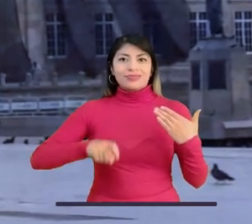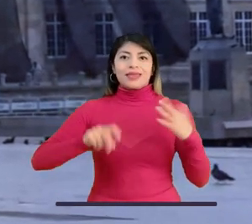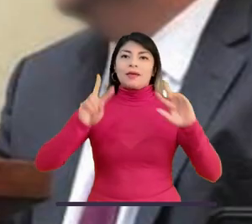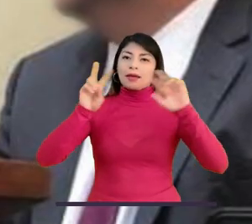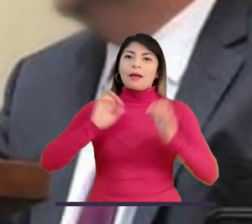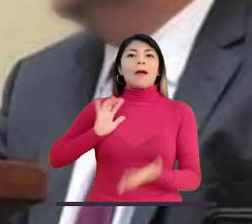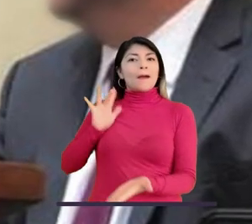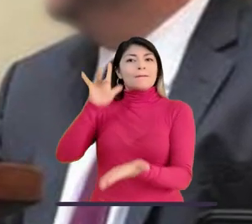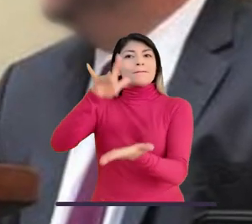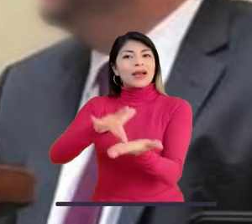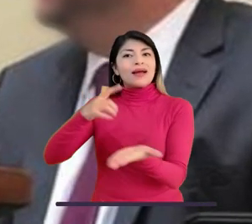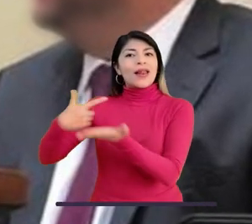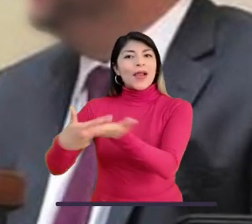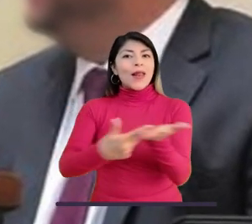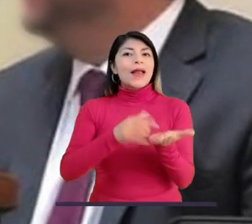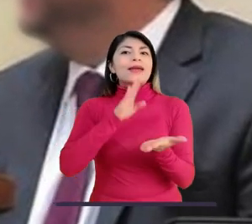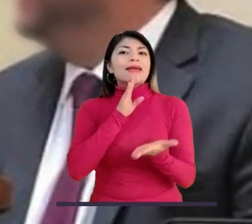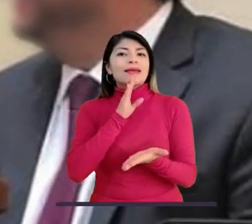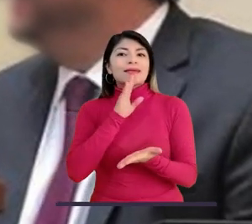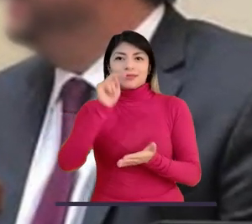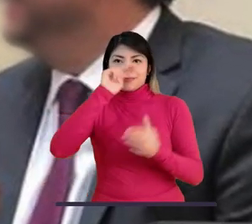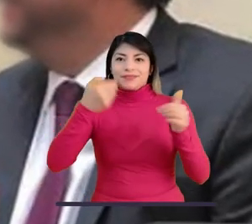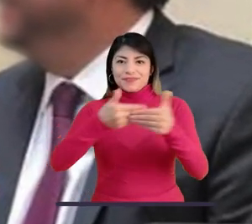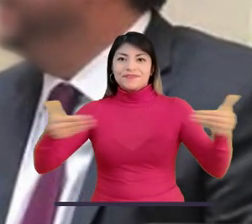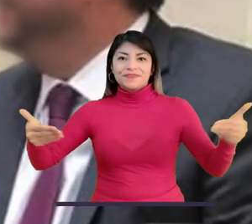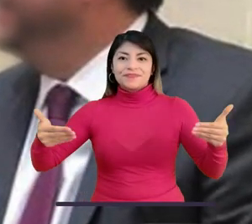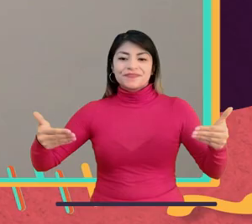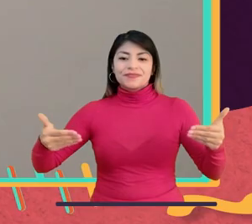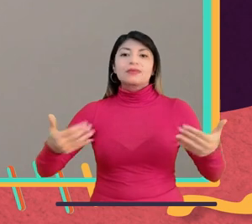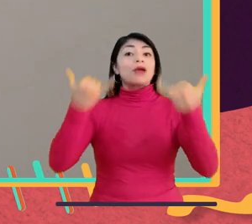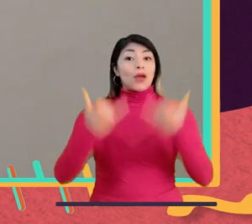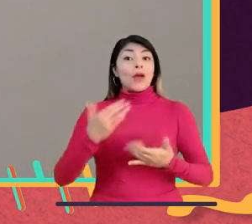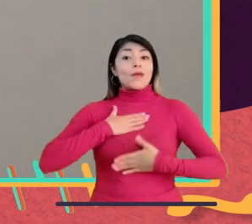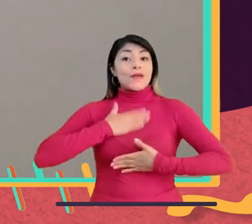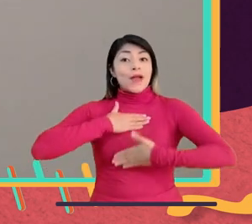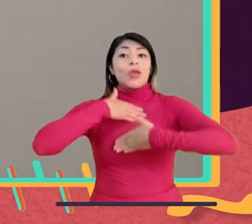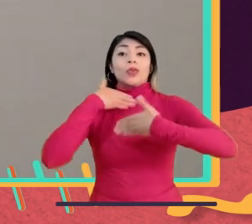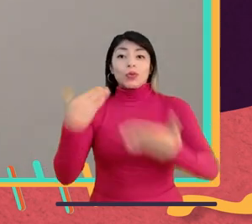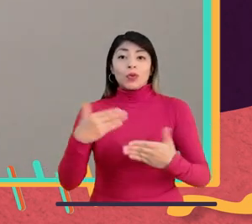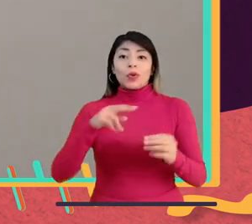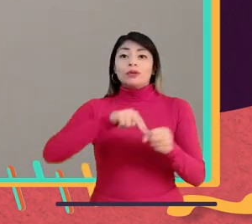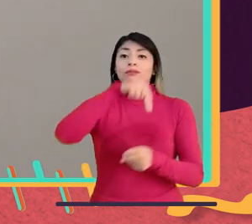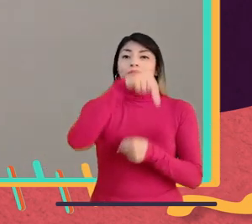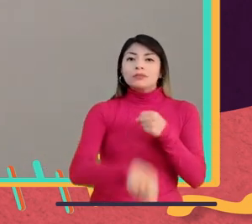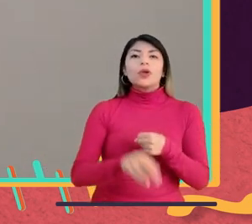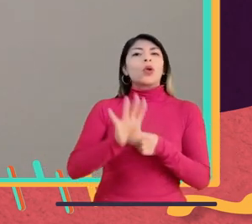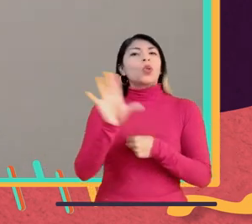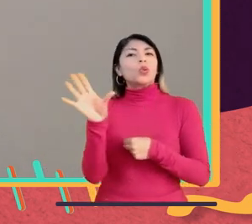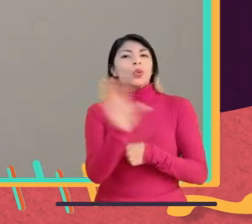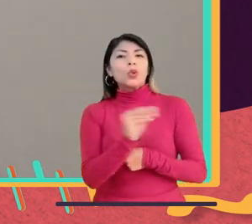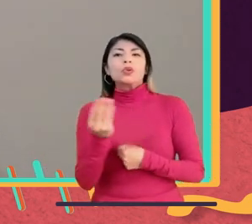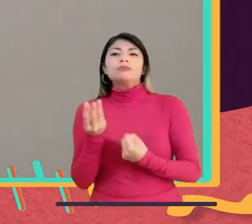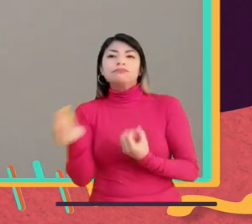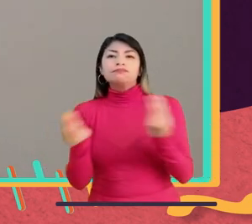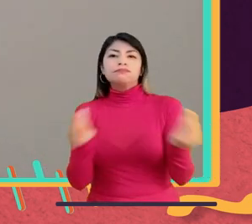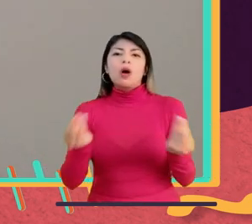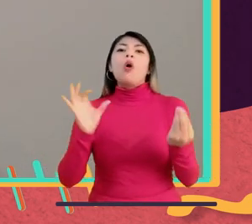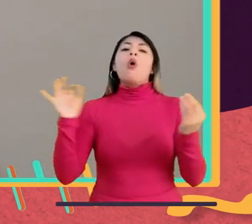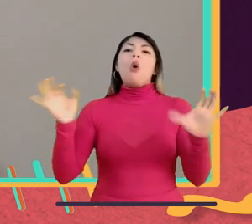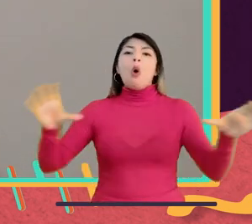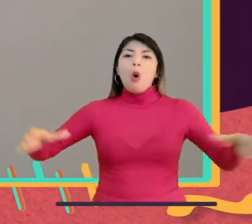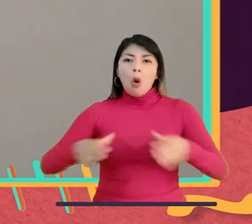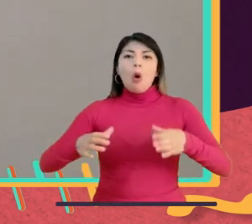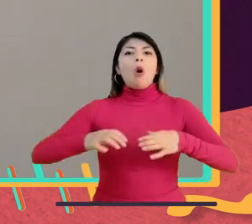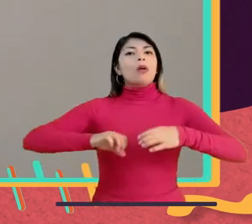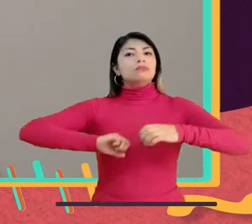deben estar en esas conversaciones deben ser los niños. Una felicitación a todos los ciudadanos, colectivos,